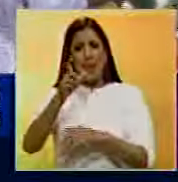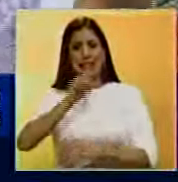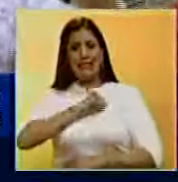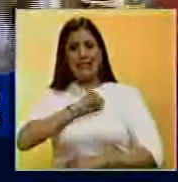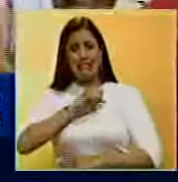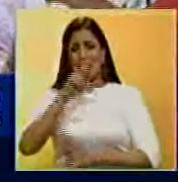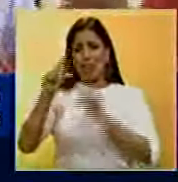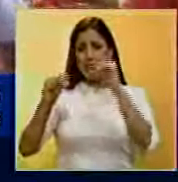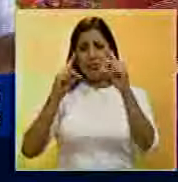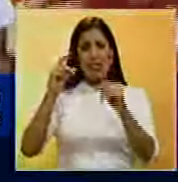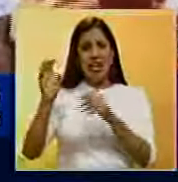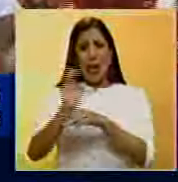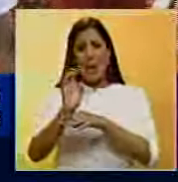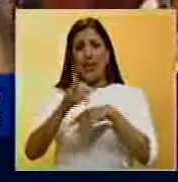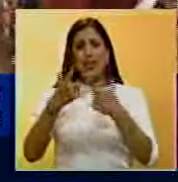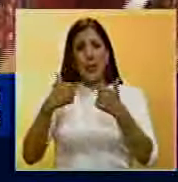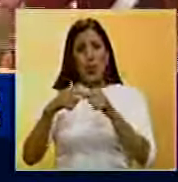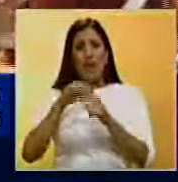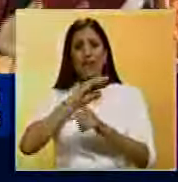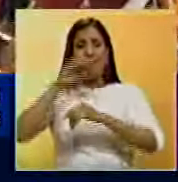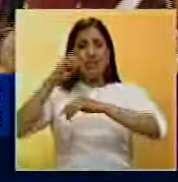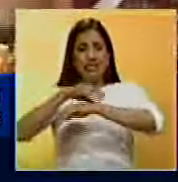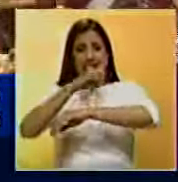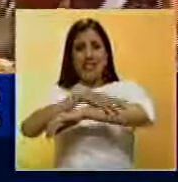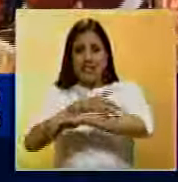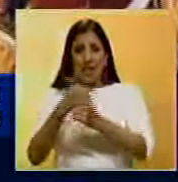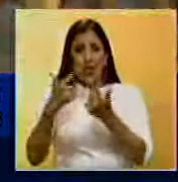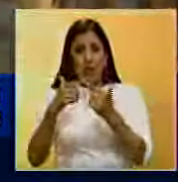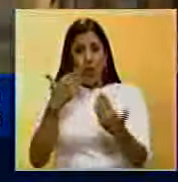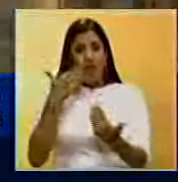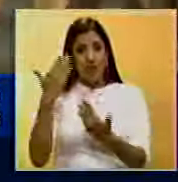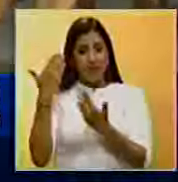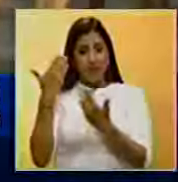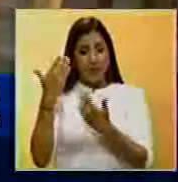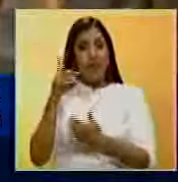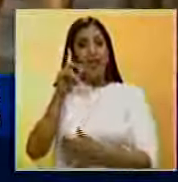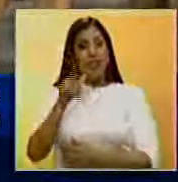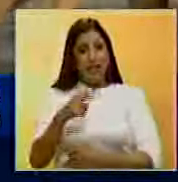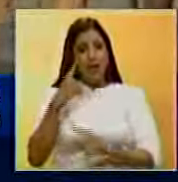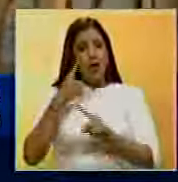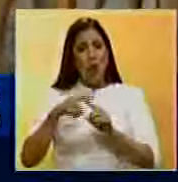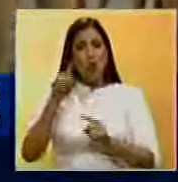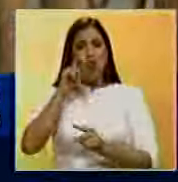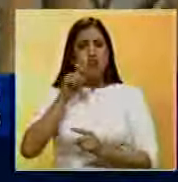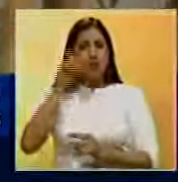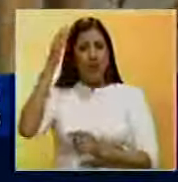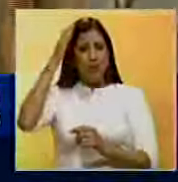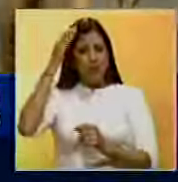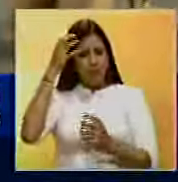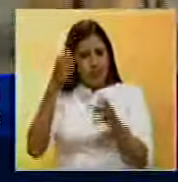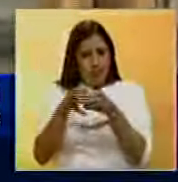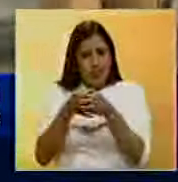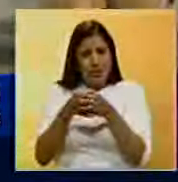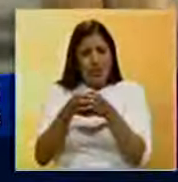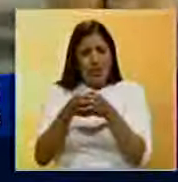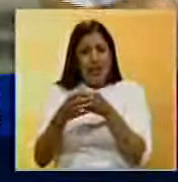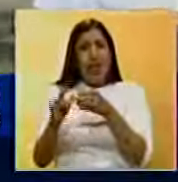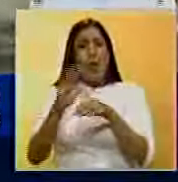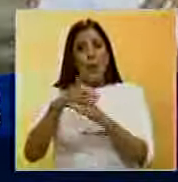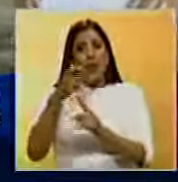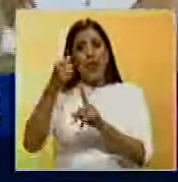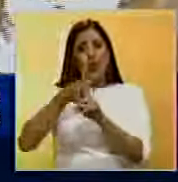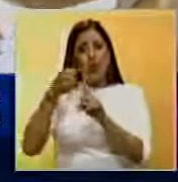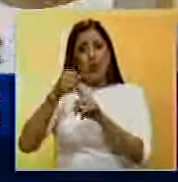que ha generado el estado de emergencia sanitaria ante el aumento de casos de Zika y de neonatos con microcefalia. Como parte del